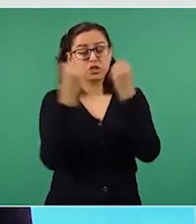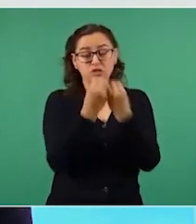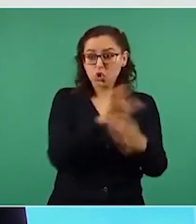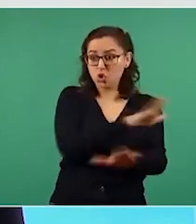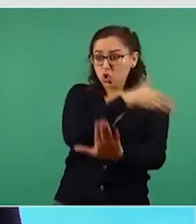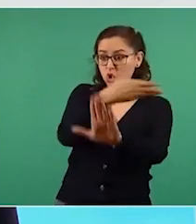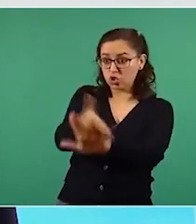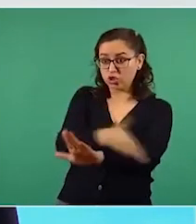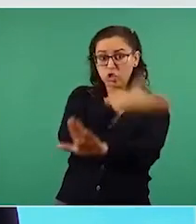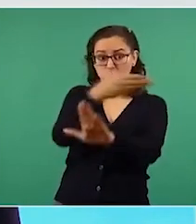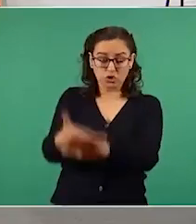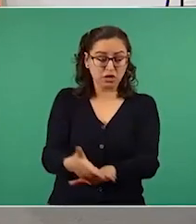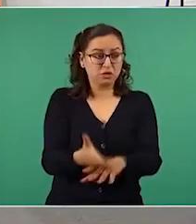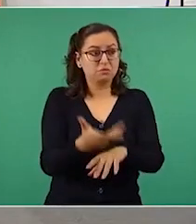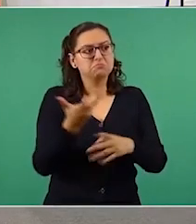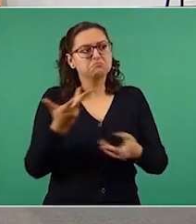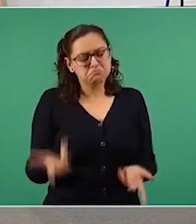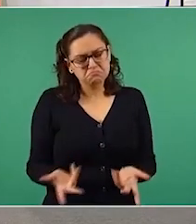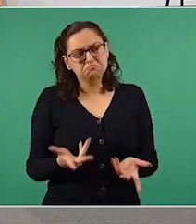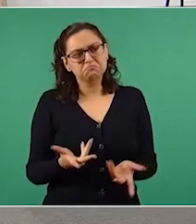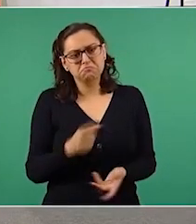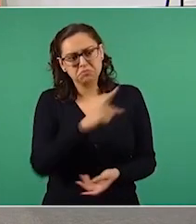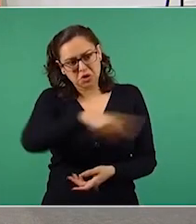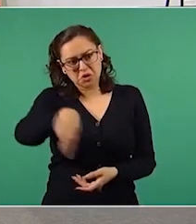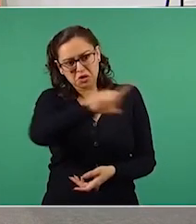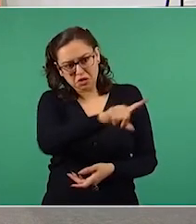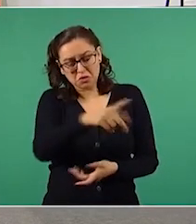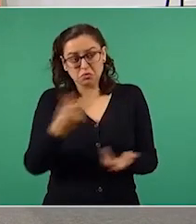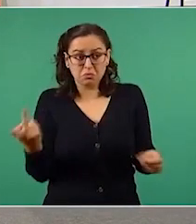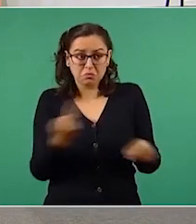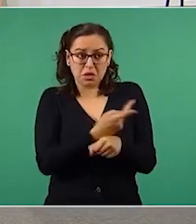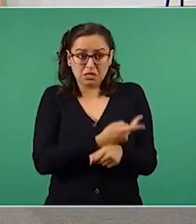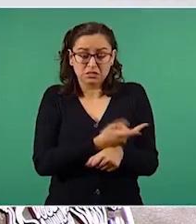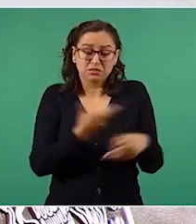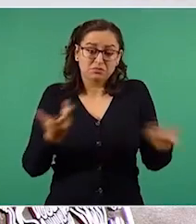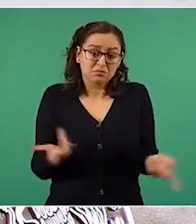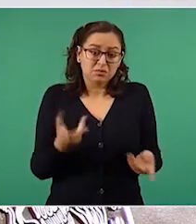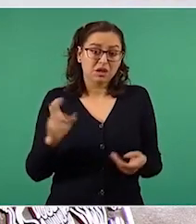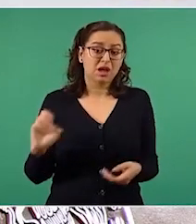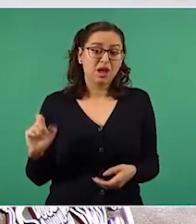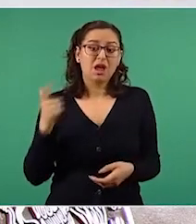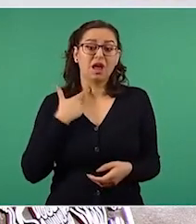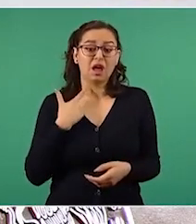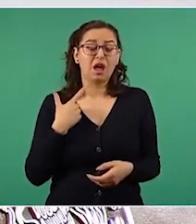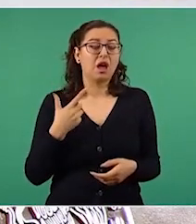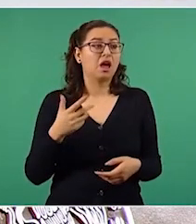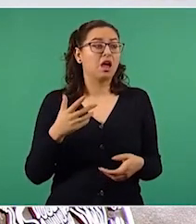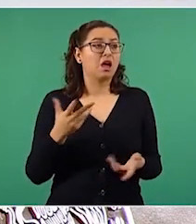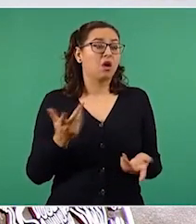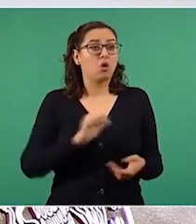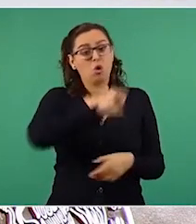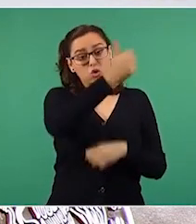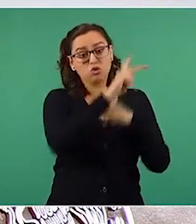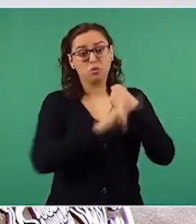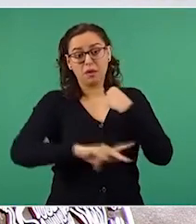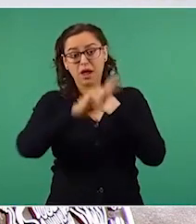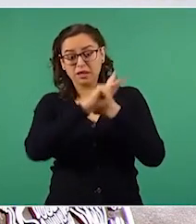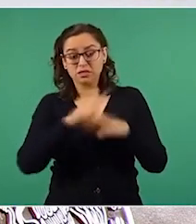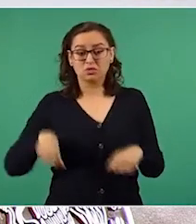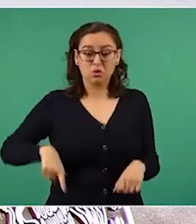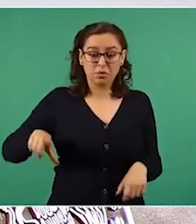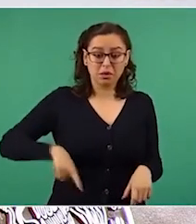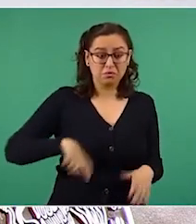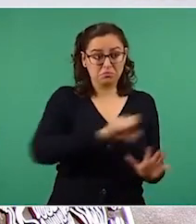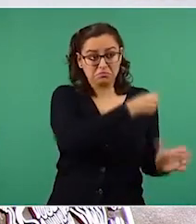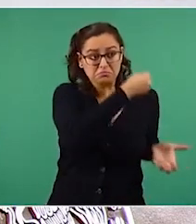Maya y otras obras del gobierno reciben recursos económicos de gobiernos extranjeros. Se hizo por considerar que se